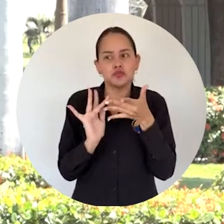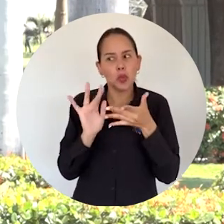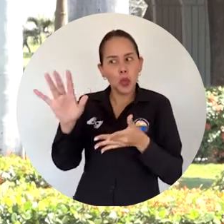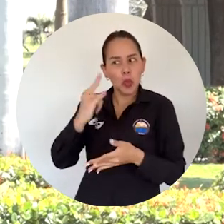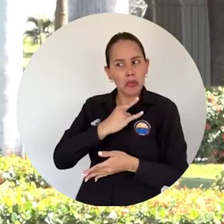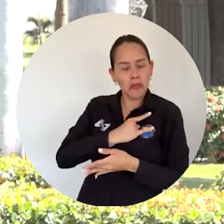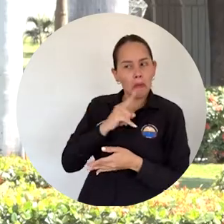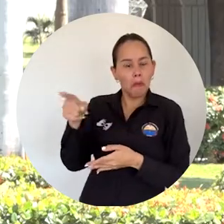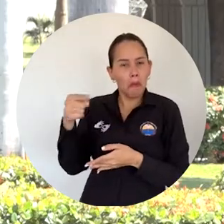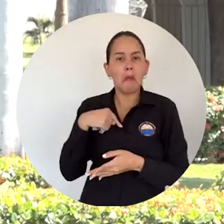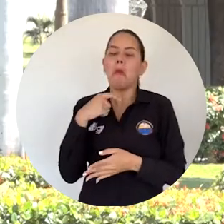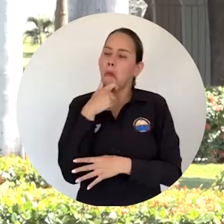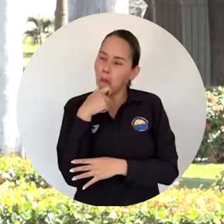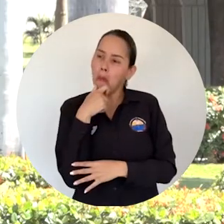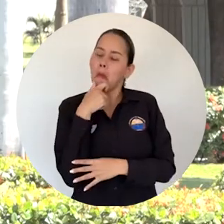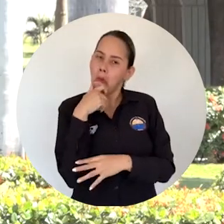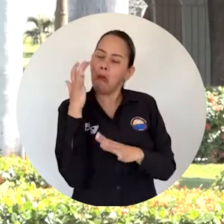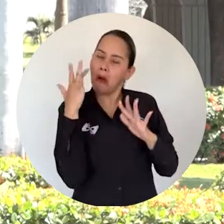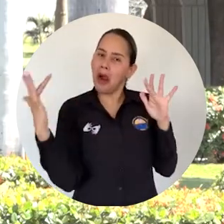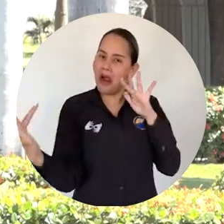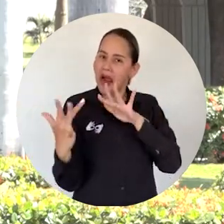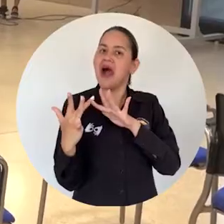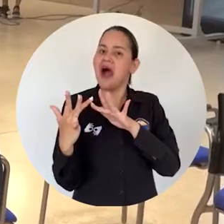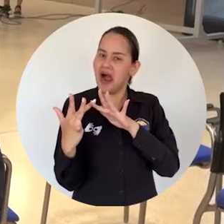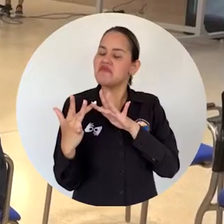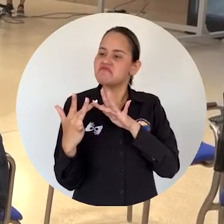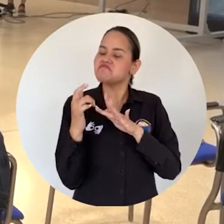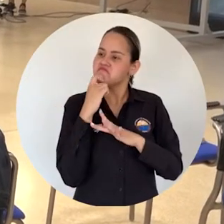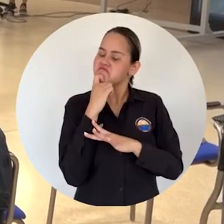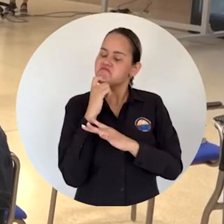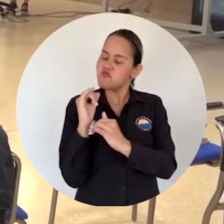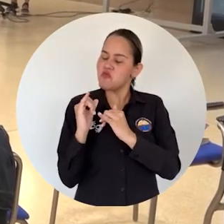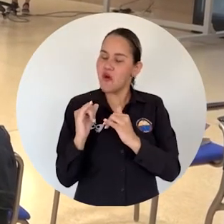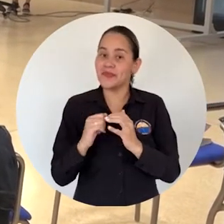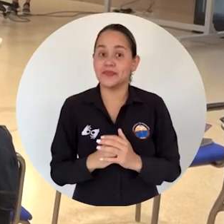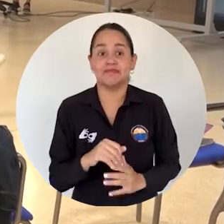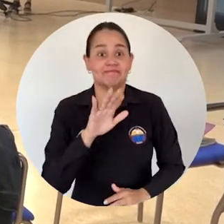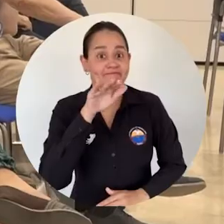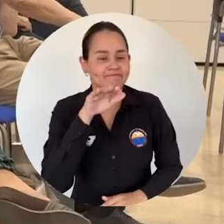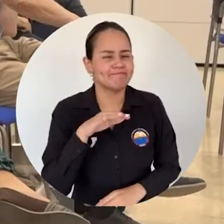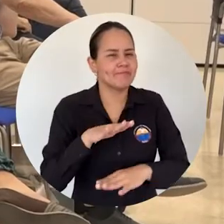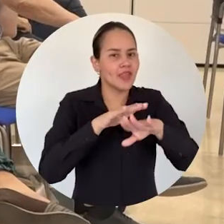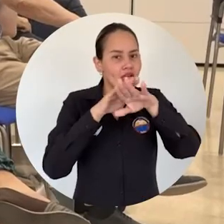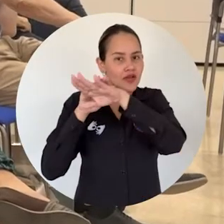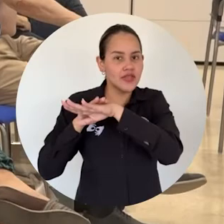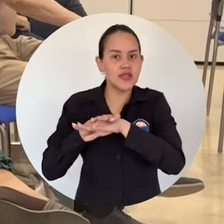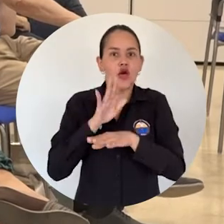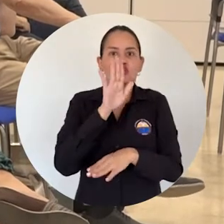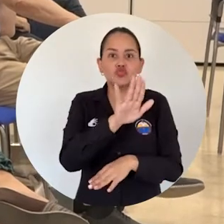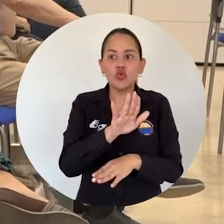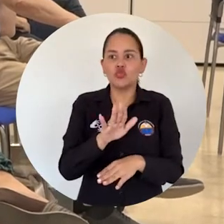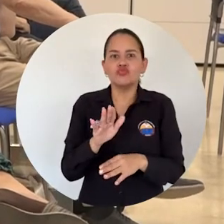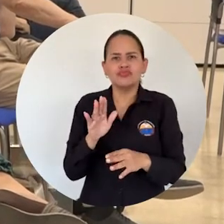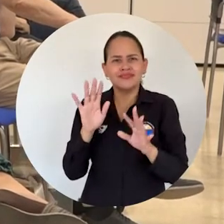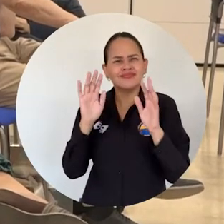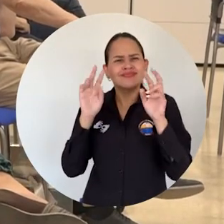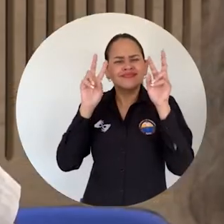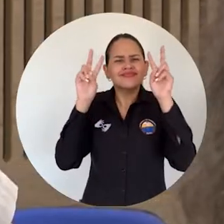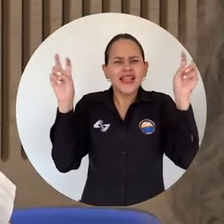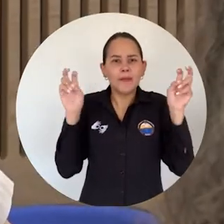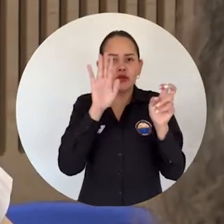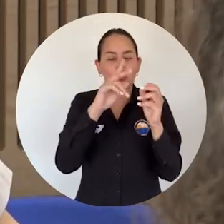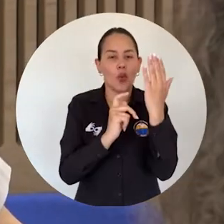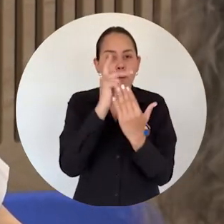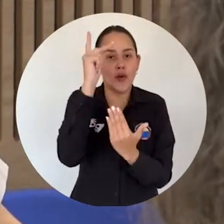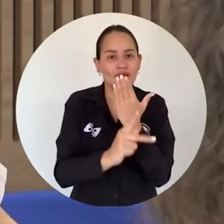universidades. Pensamos que tenemos un perfil humanista en ambas universidades. Cabe resaltar que la Piragua Transmedia es desarrollado por docentes de la